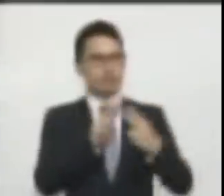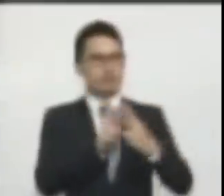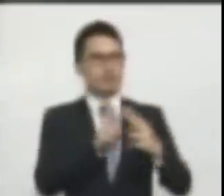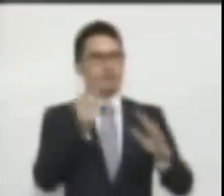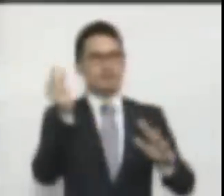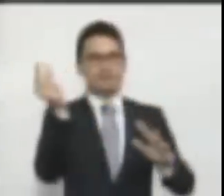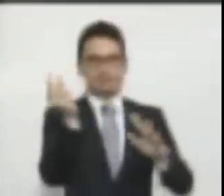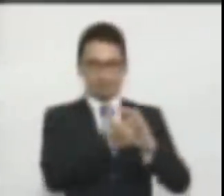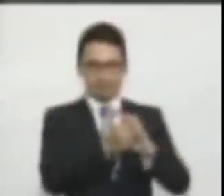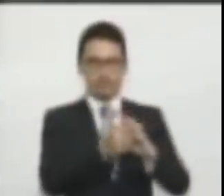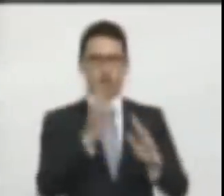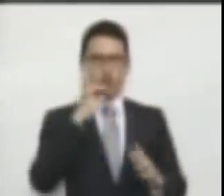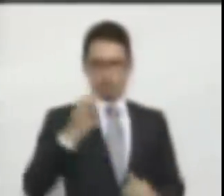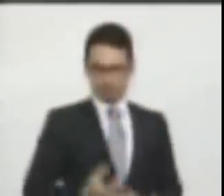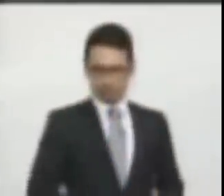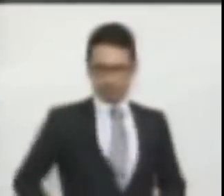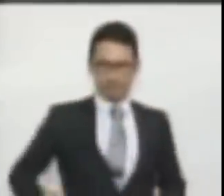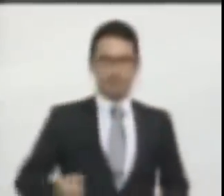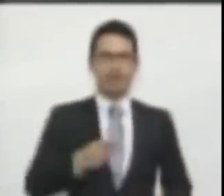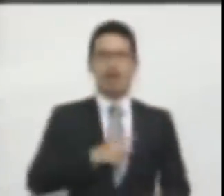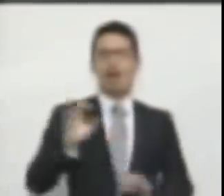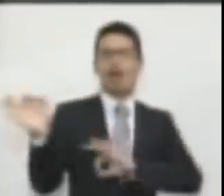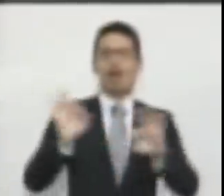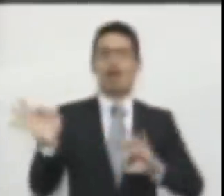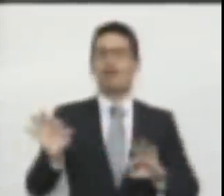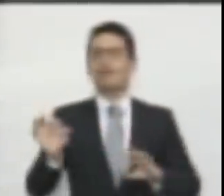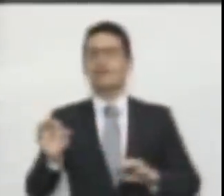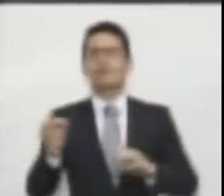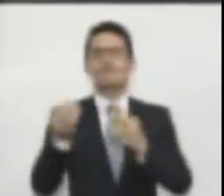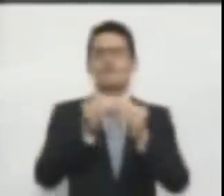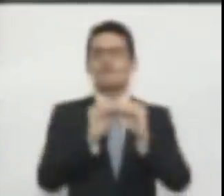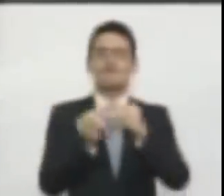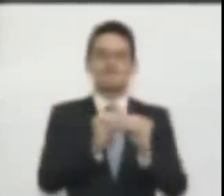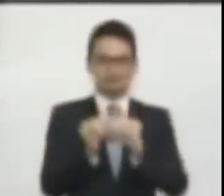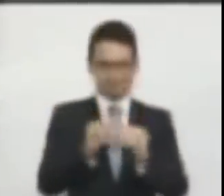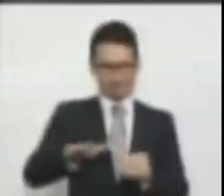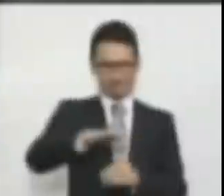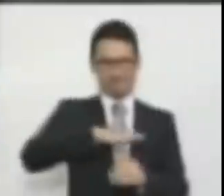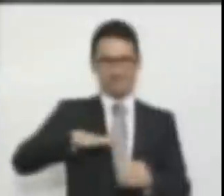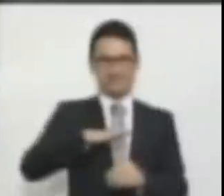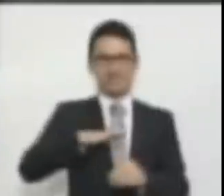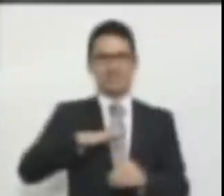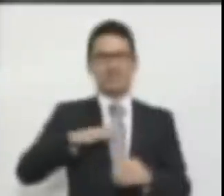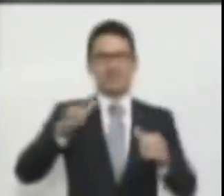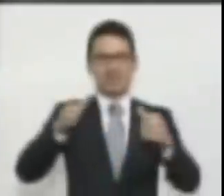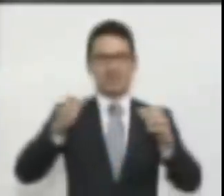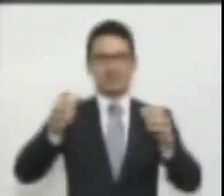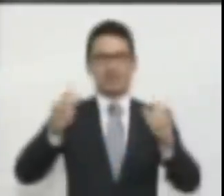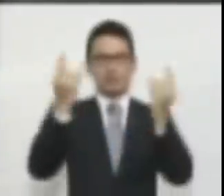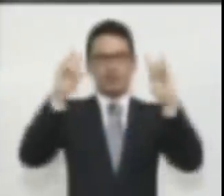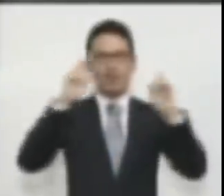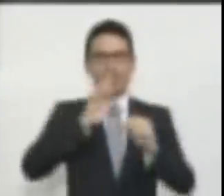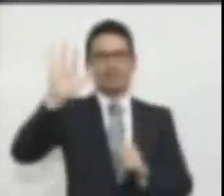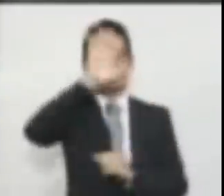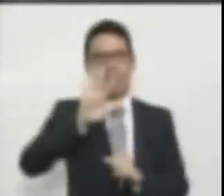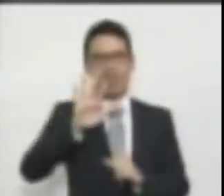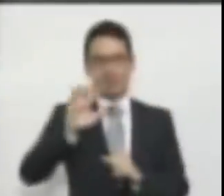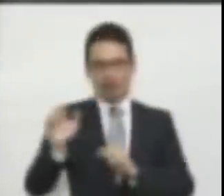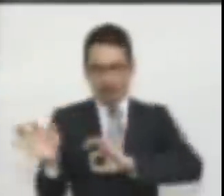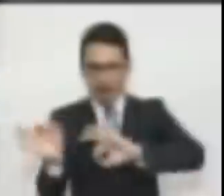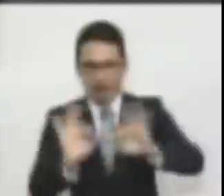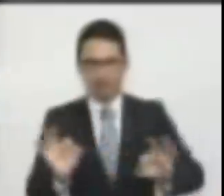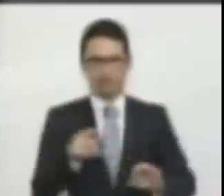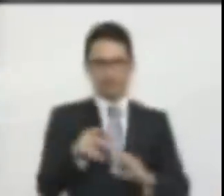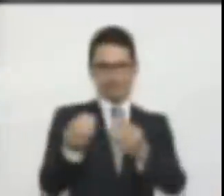No lo conoció organizando besatones en el patio del Capitolio Nacional. Y yo